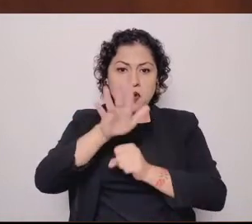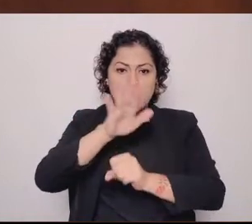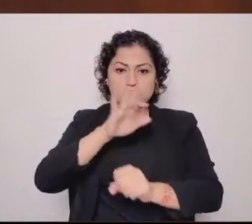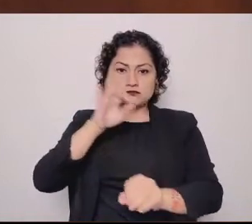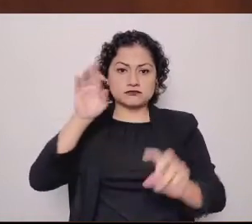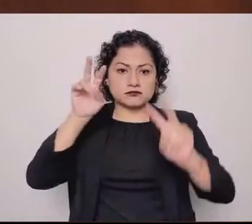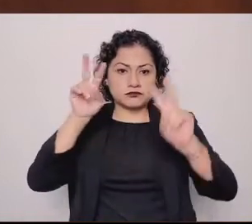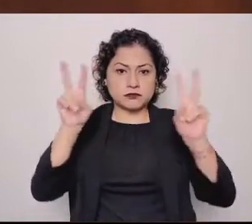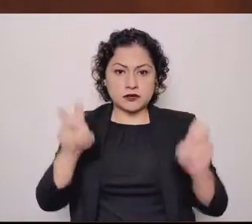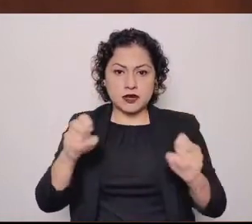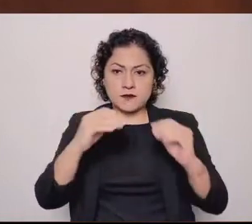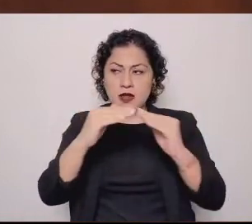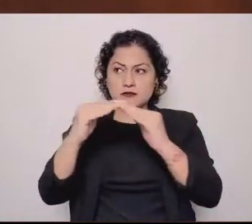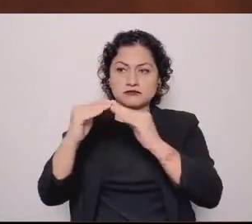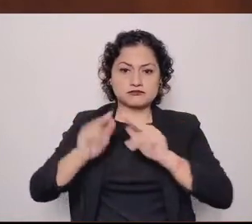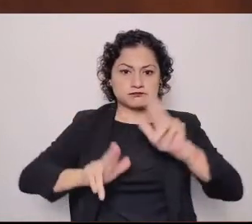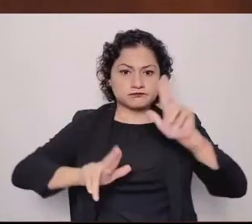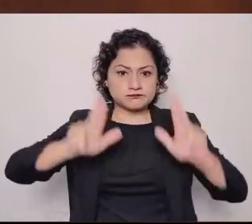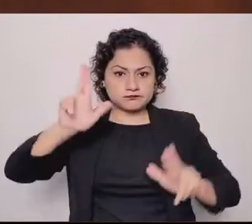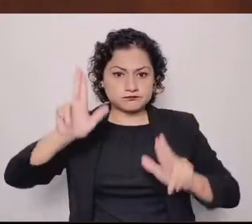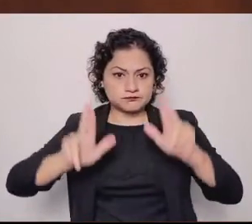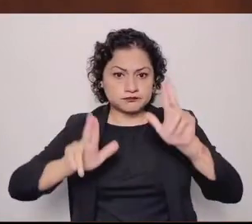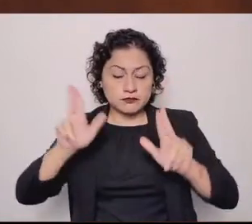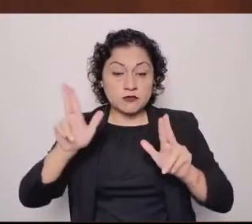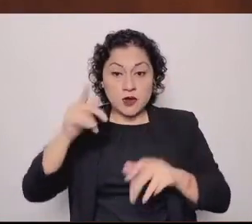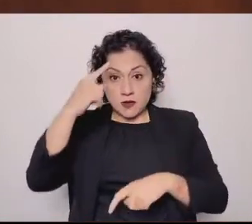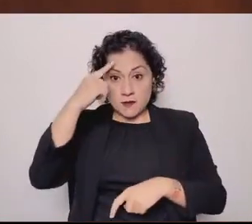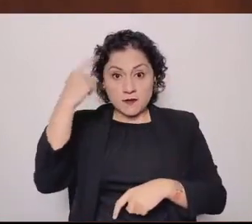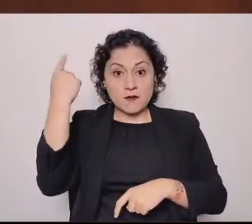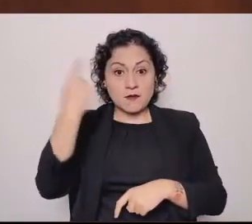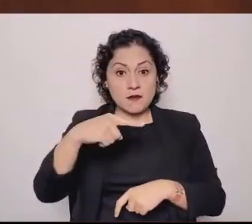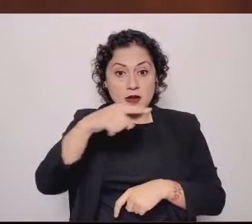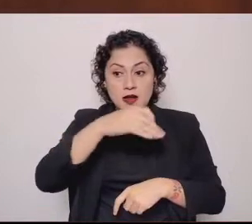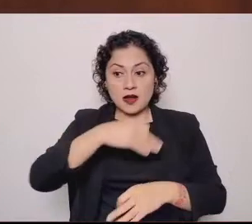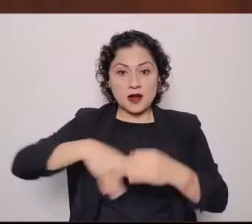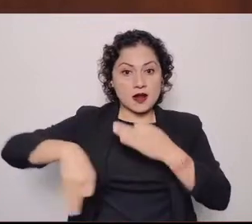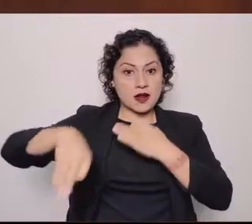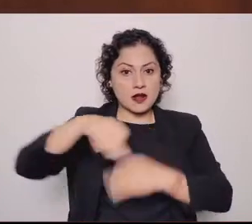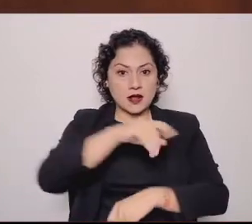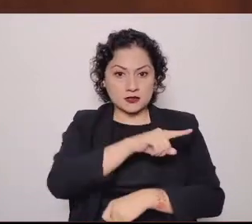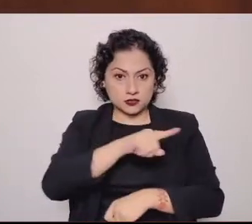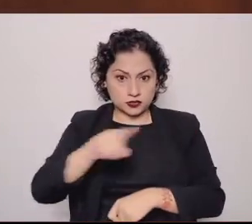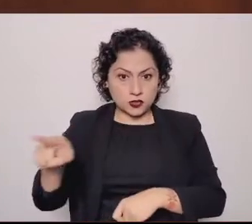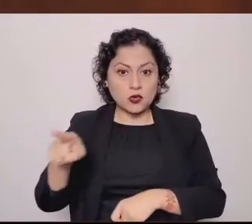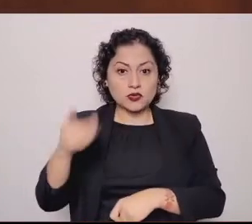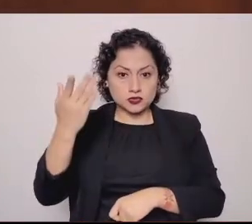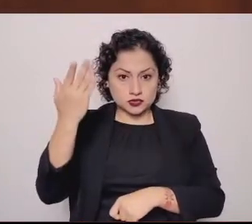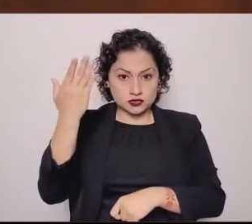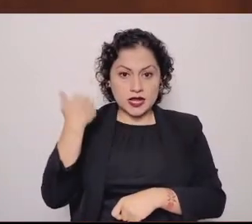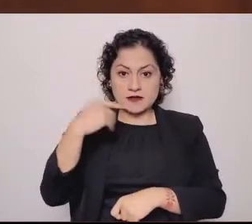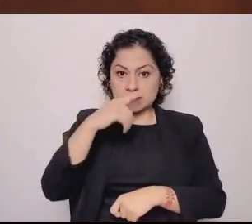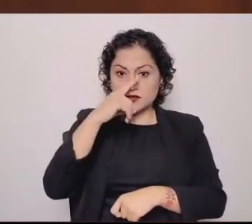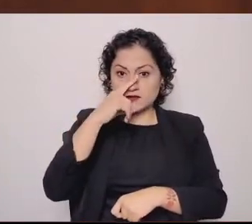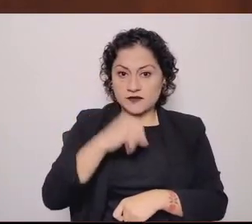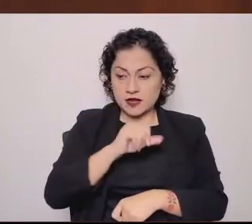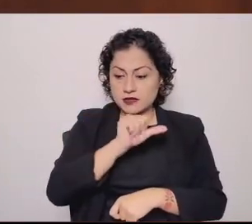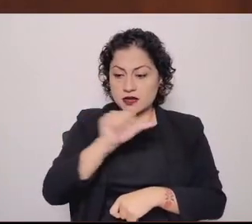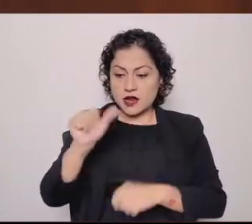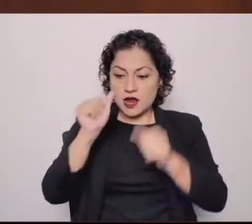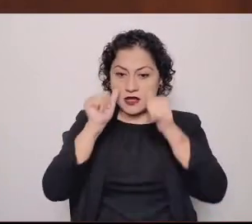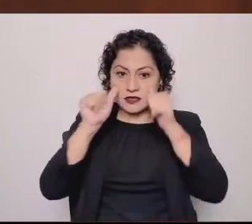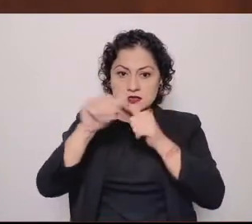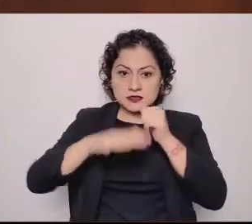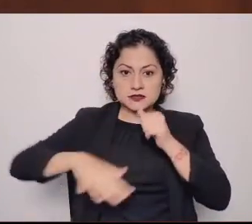Detengamos la inercia de quienes le han fallado a México y a nuestro Estado. Impulsemos las